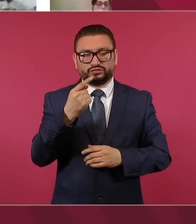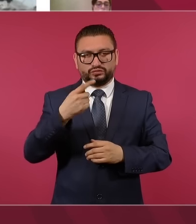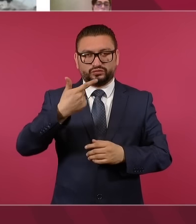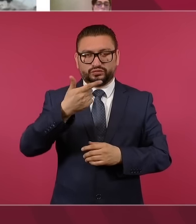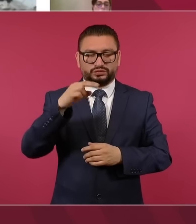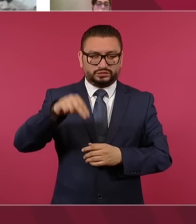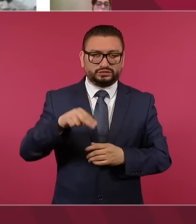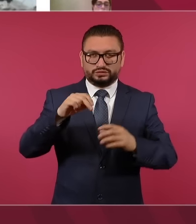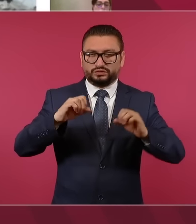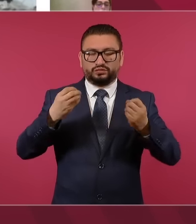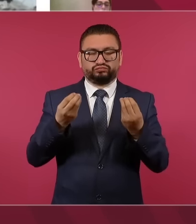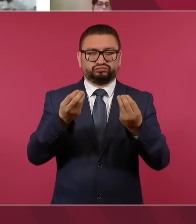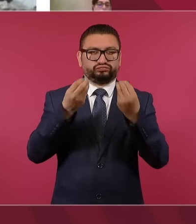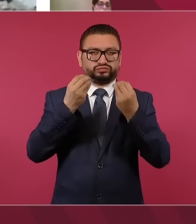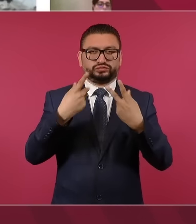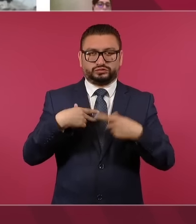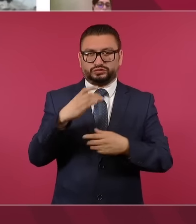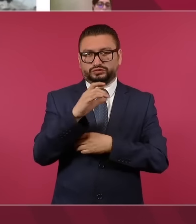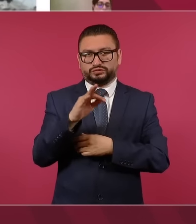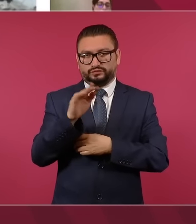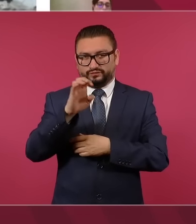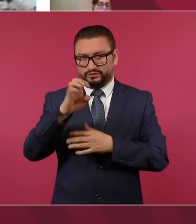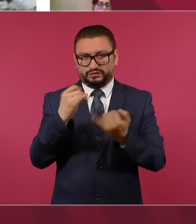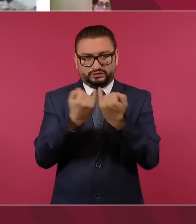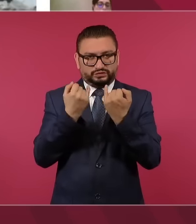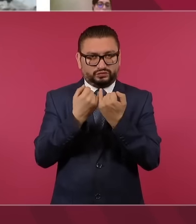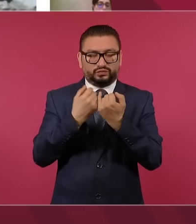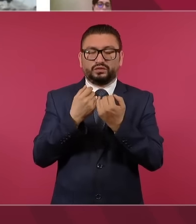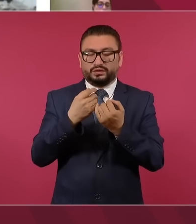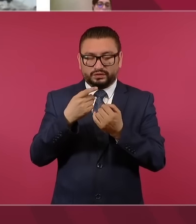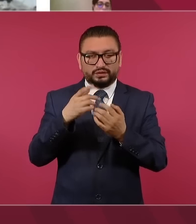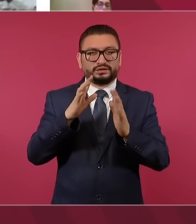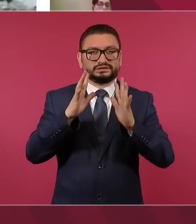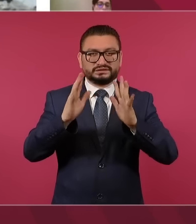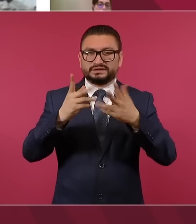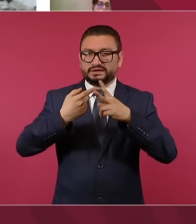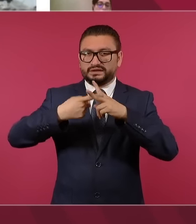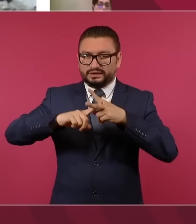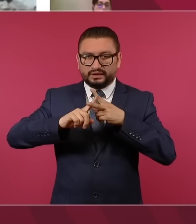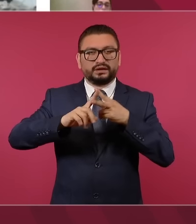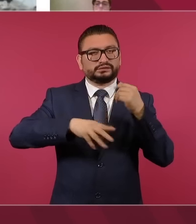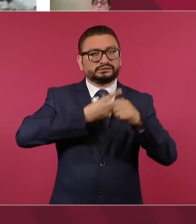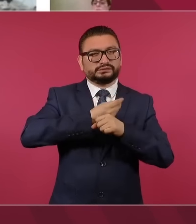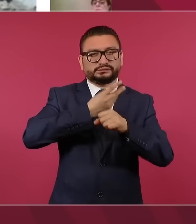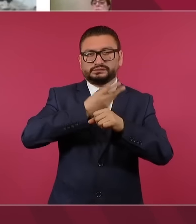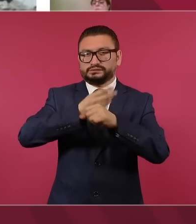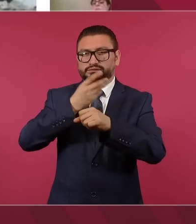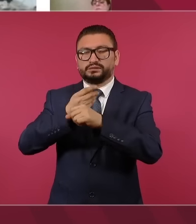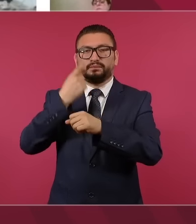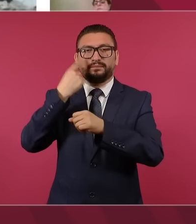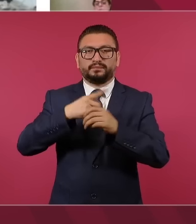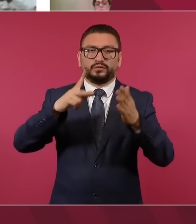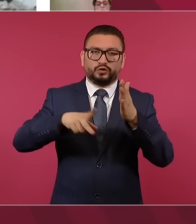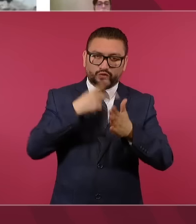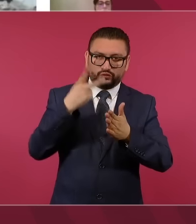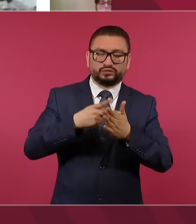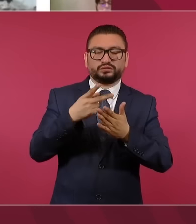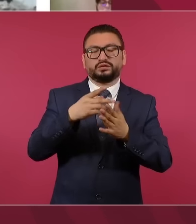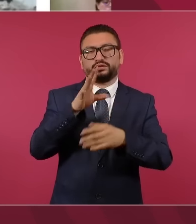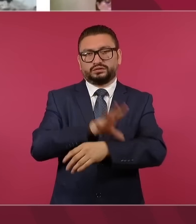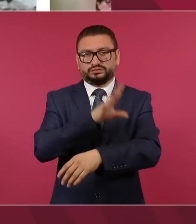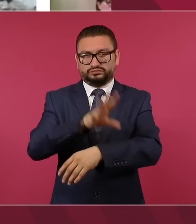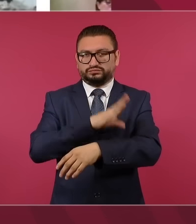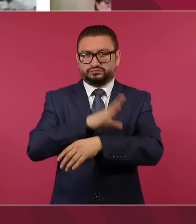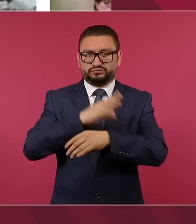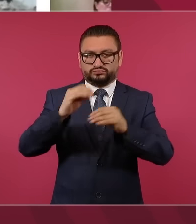despliegue importantísimo de la Comisión Federal de Electricidad, que incluso ya está empezando a trabajar para establecer lo más pronto posible la